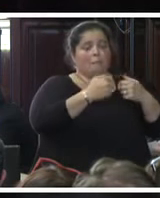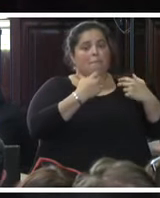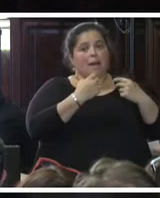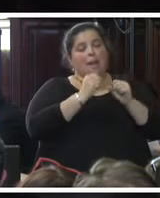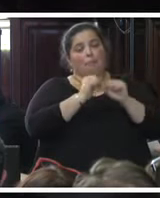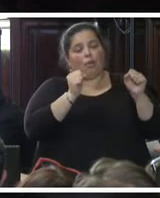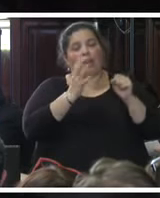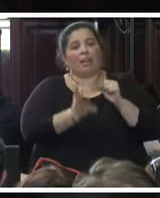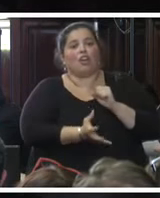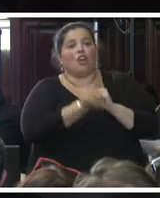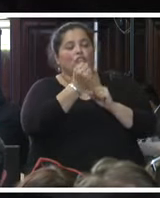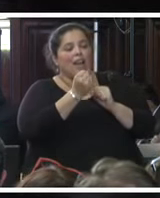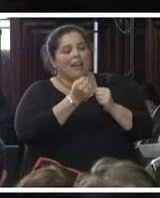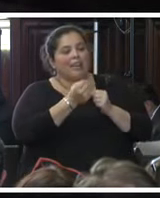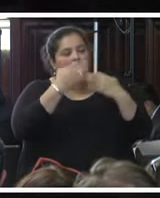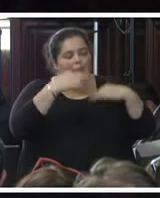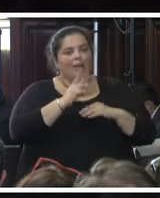prospectados lo más pronto posible.